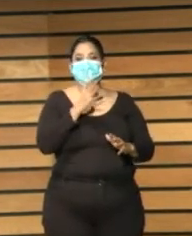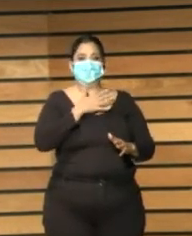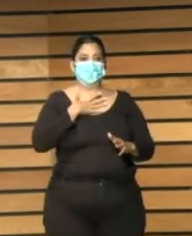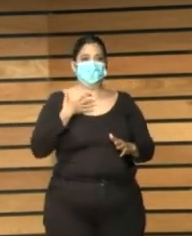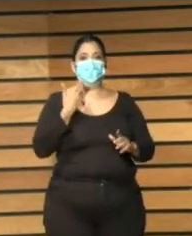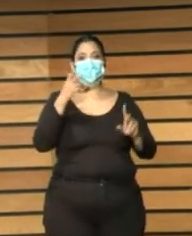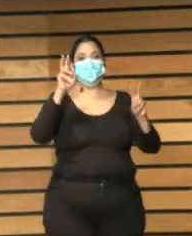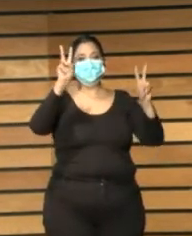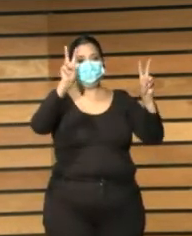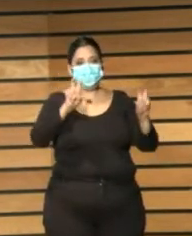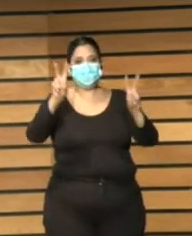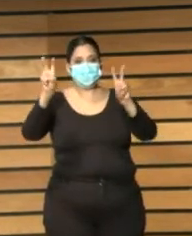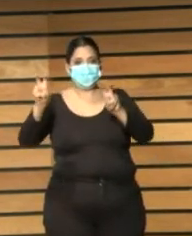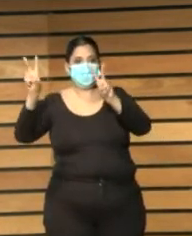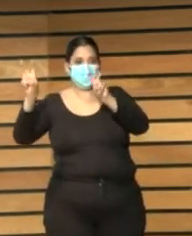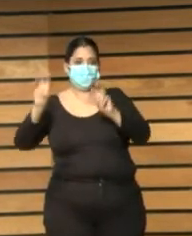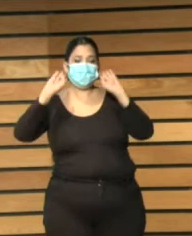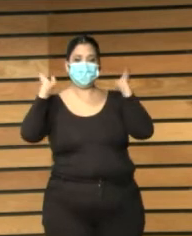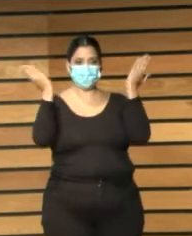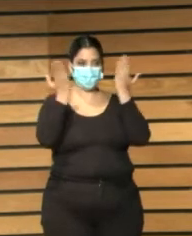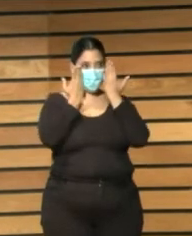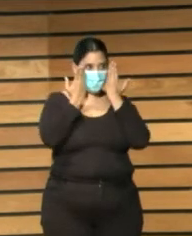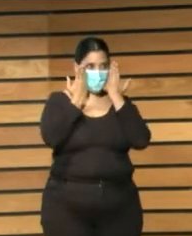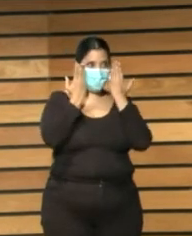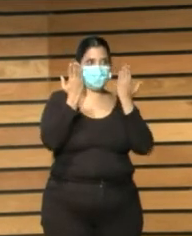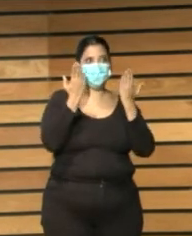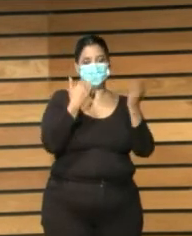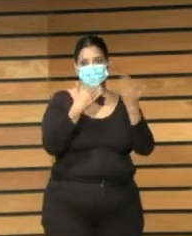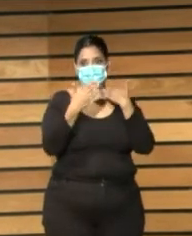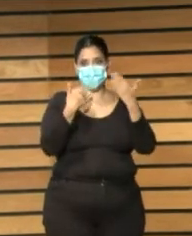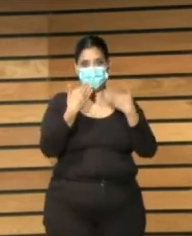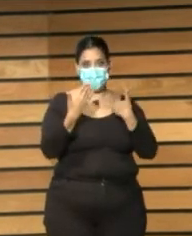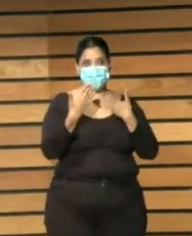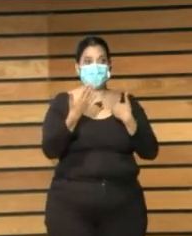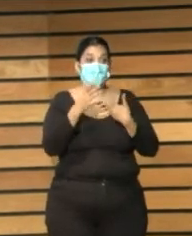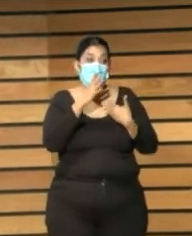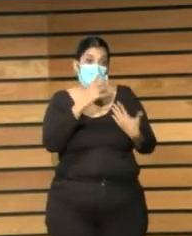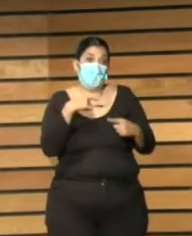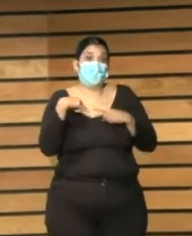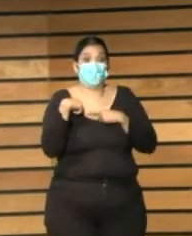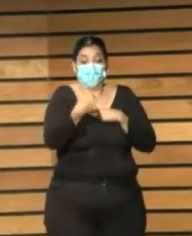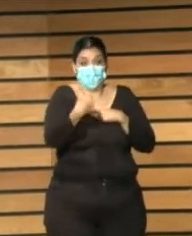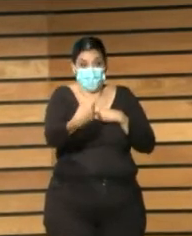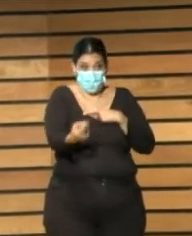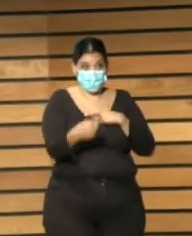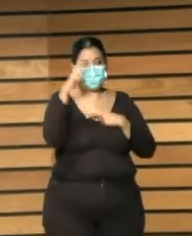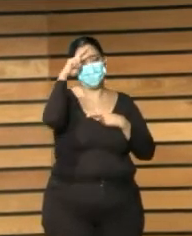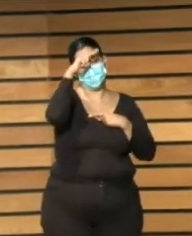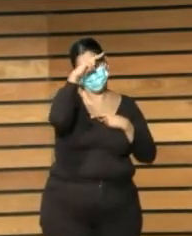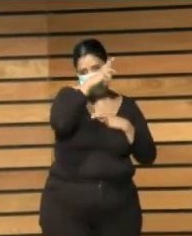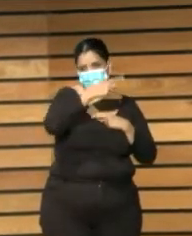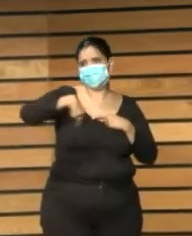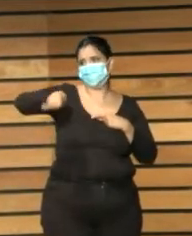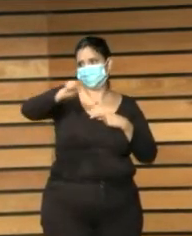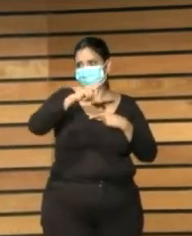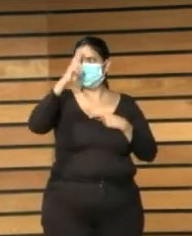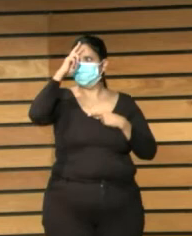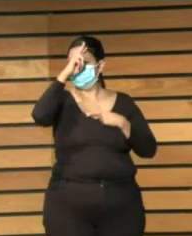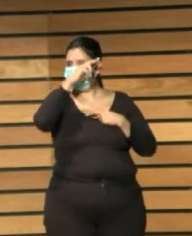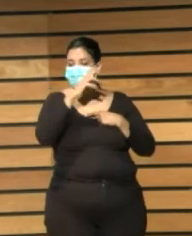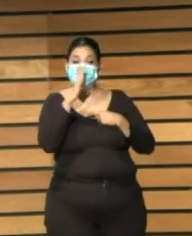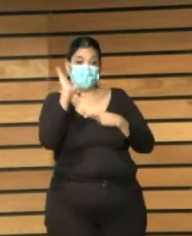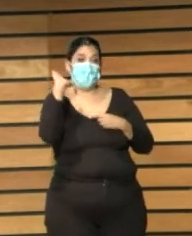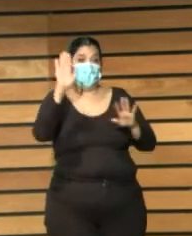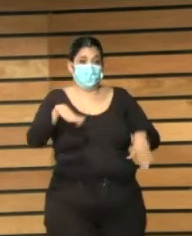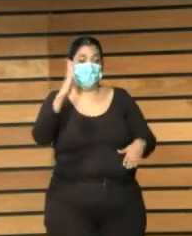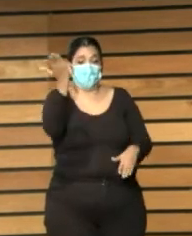que protagonizaron un congreso y que son los que realmente están en nuestro día a día y nos preocupan y nos ocupan y nos afectan